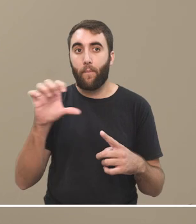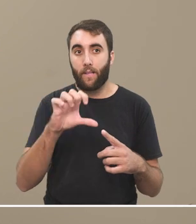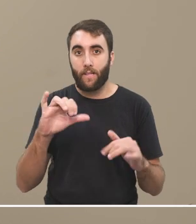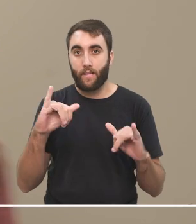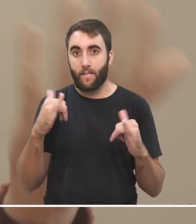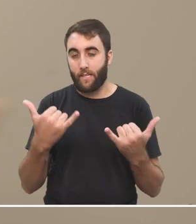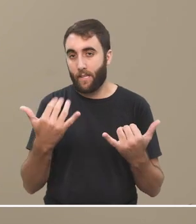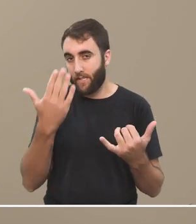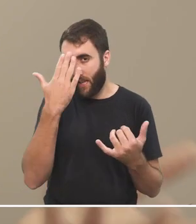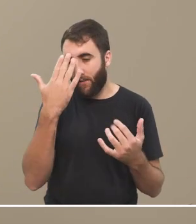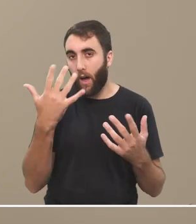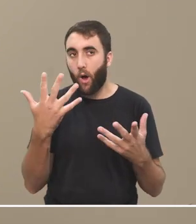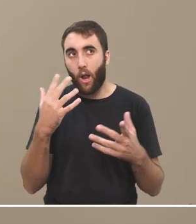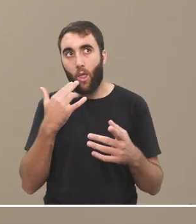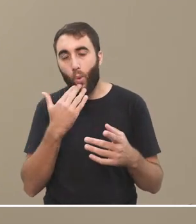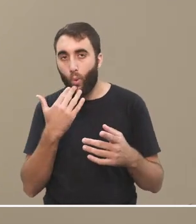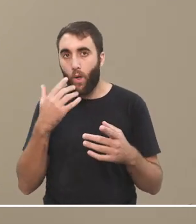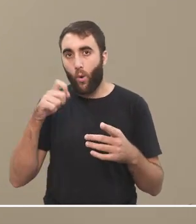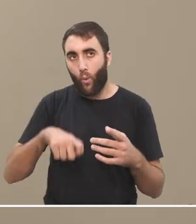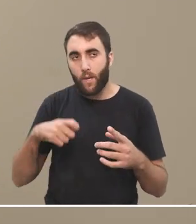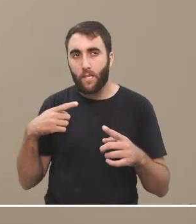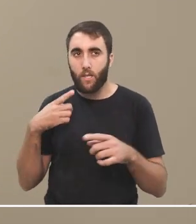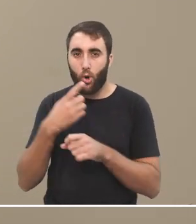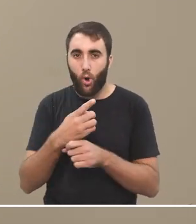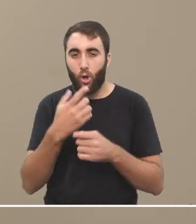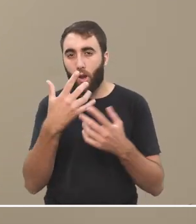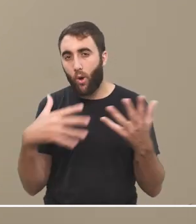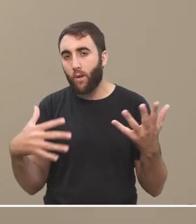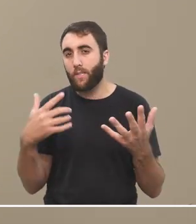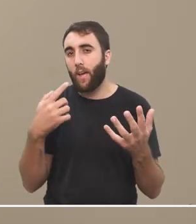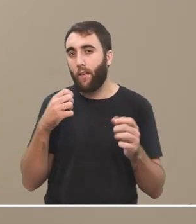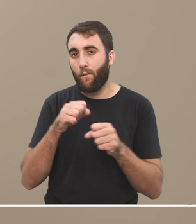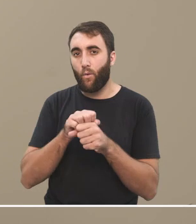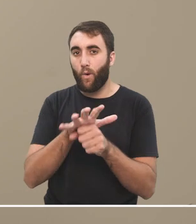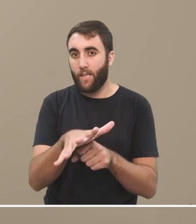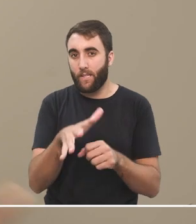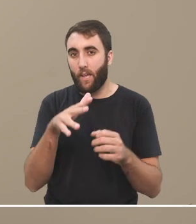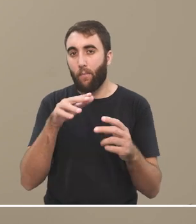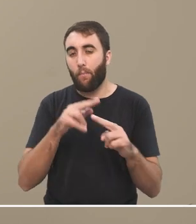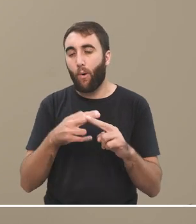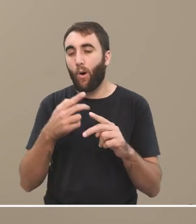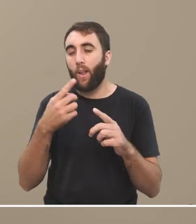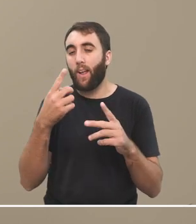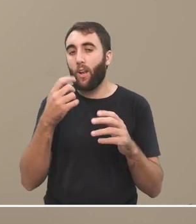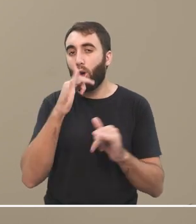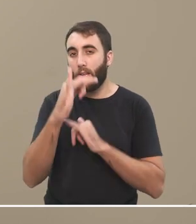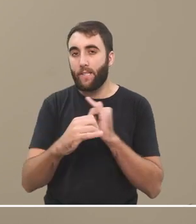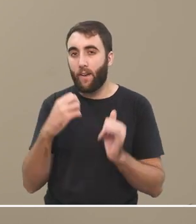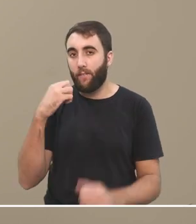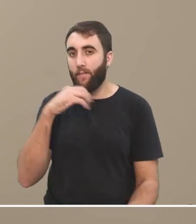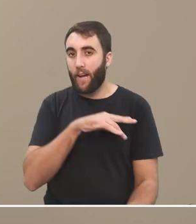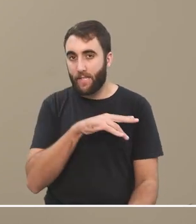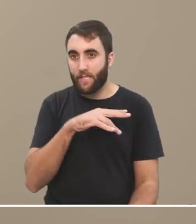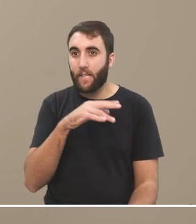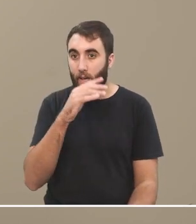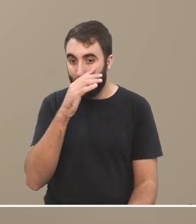que está siendo procesada o cuestionada, a partir de toda la influencia que tuvo, en la diseminación de noticias falsas, que llegaron a